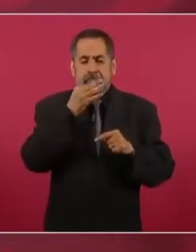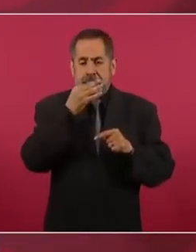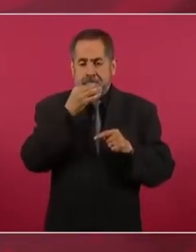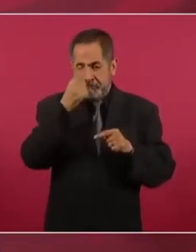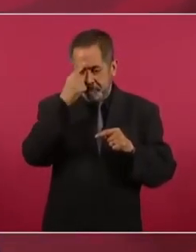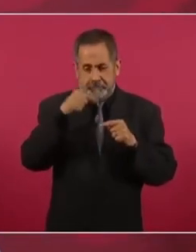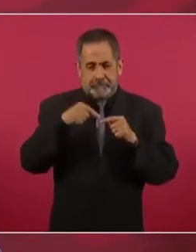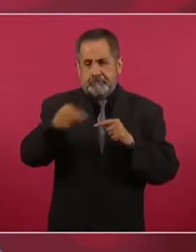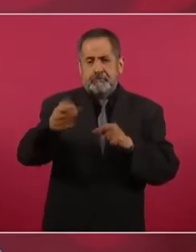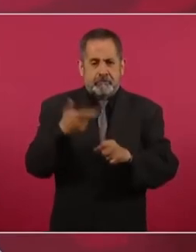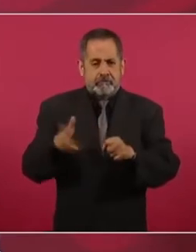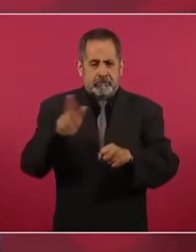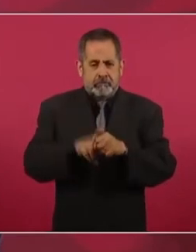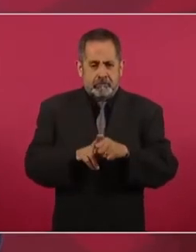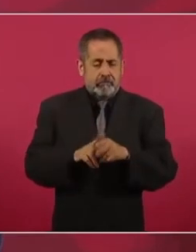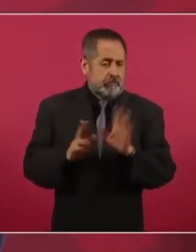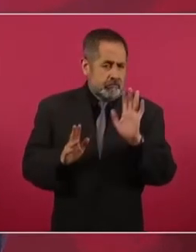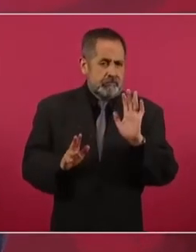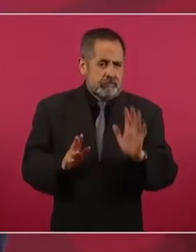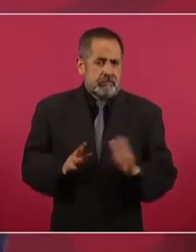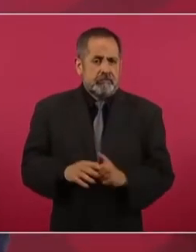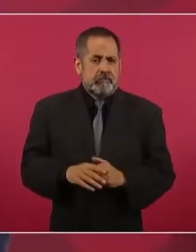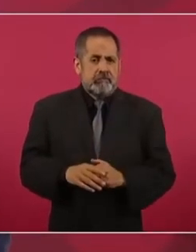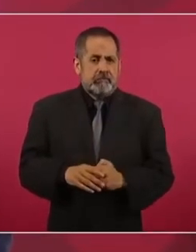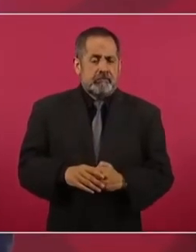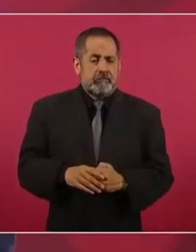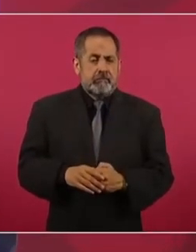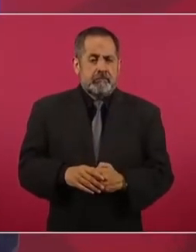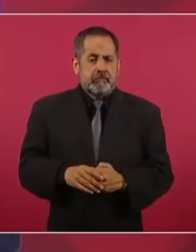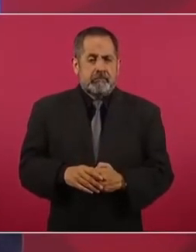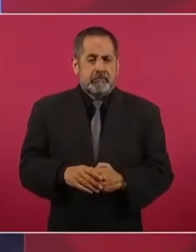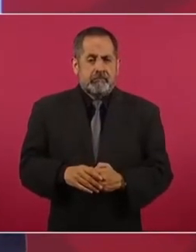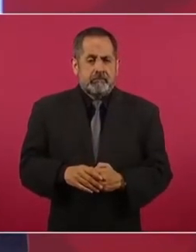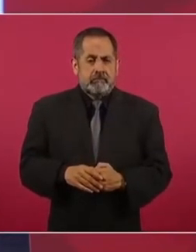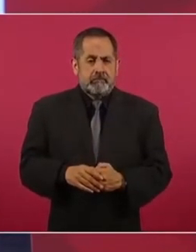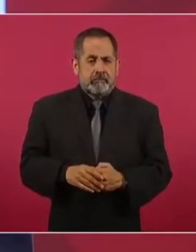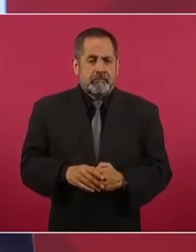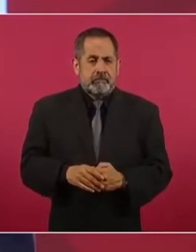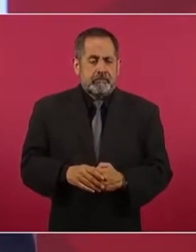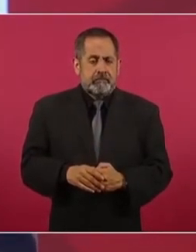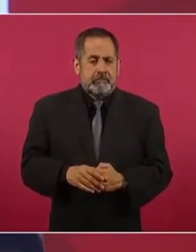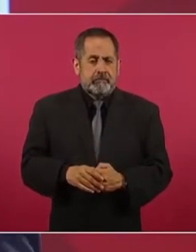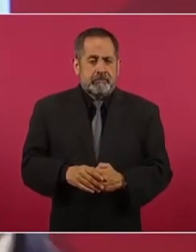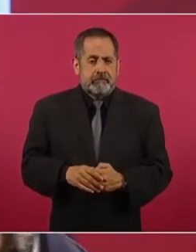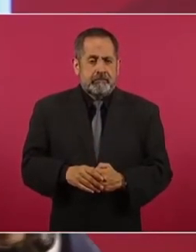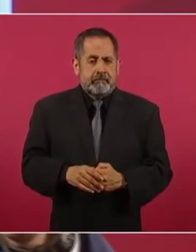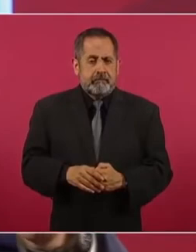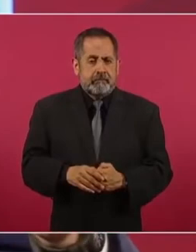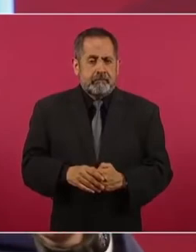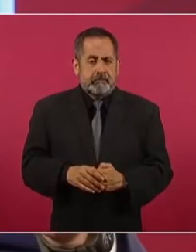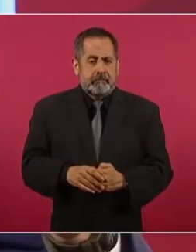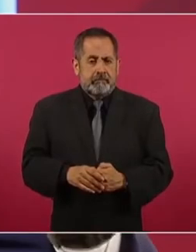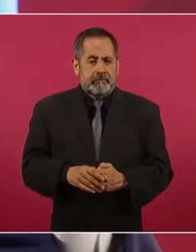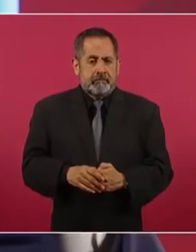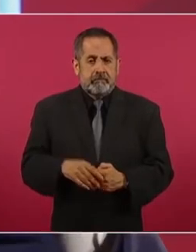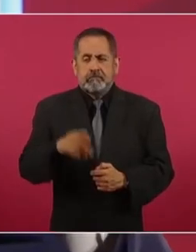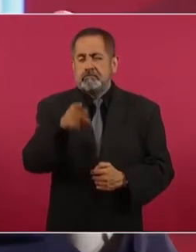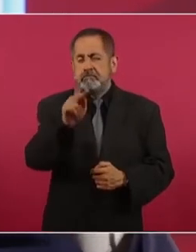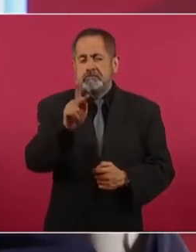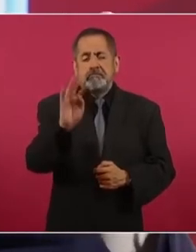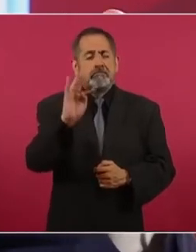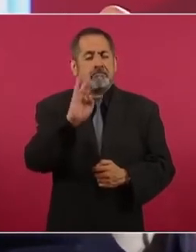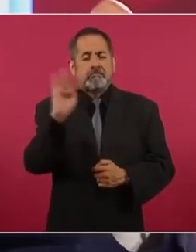pero si